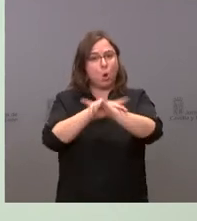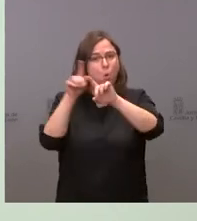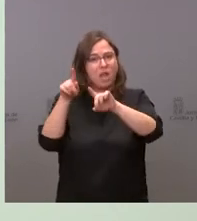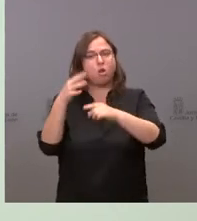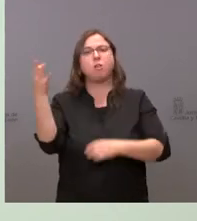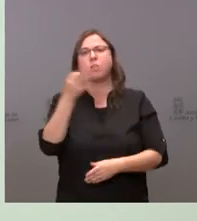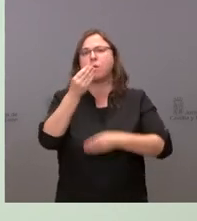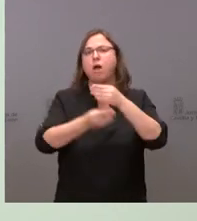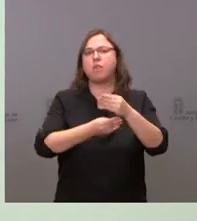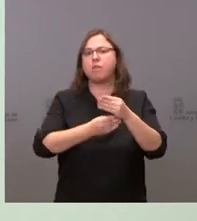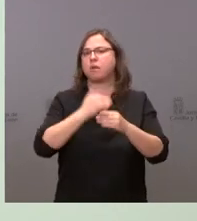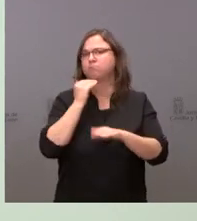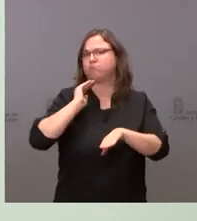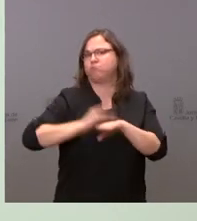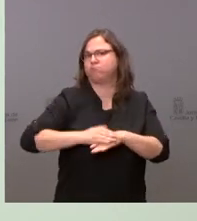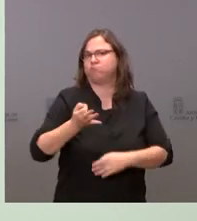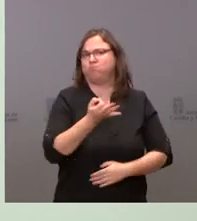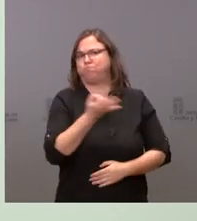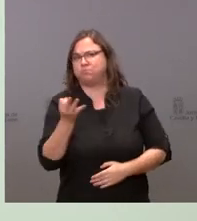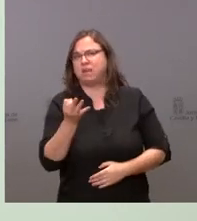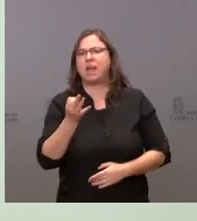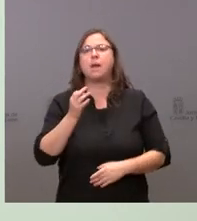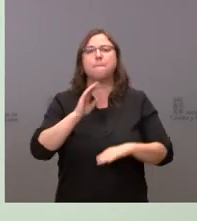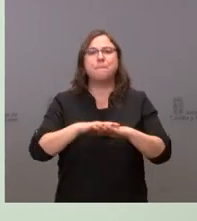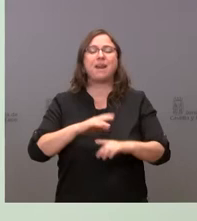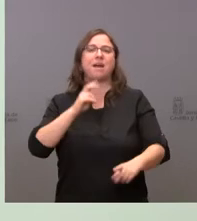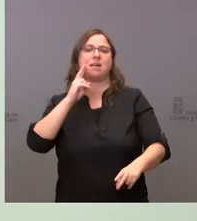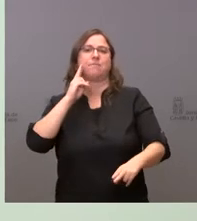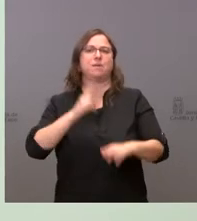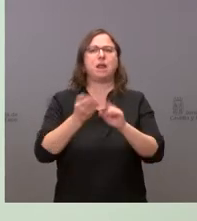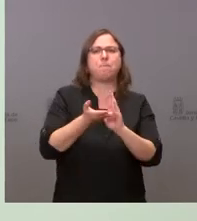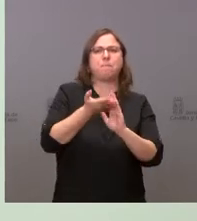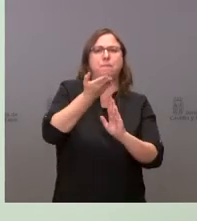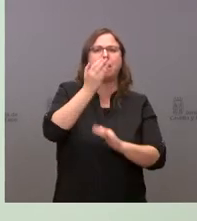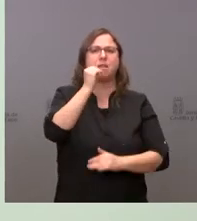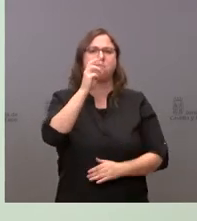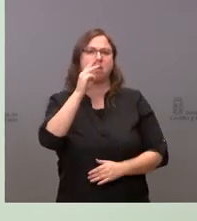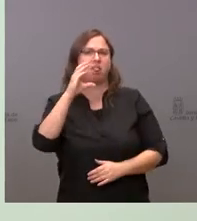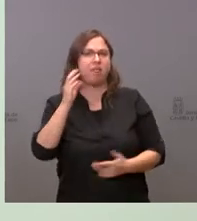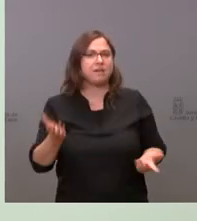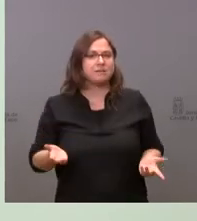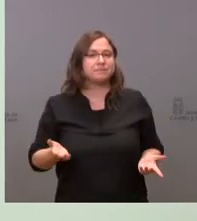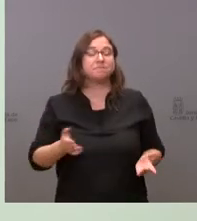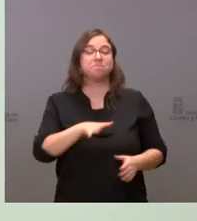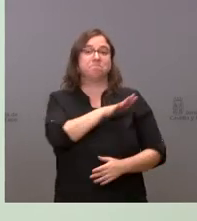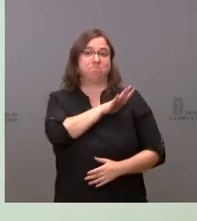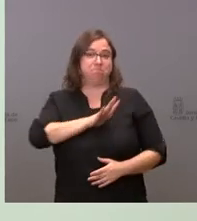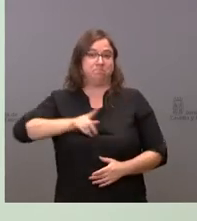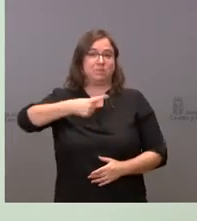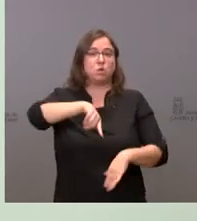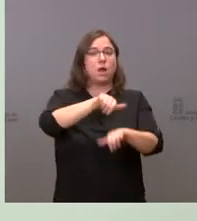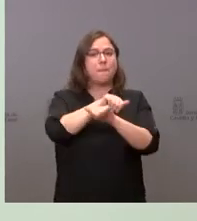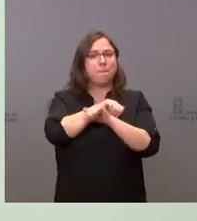eficaces para luchar contra el IPC. En cualquier caso, vamos a esperar a la